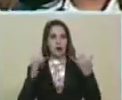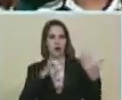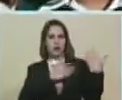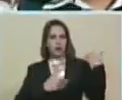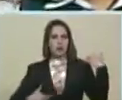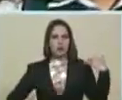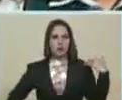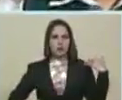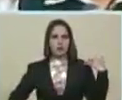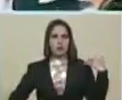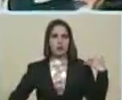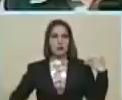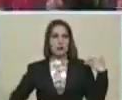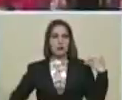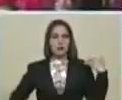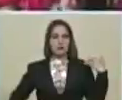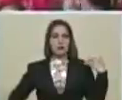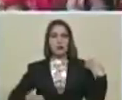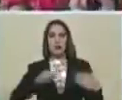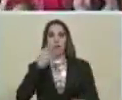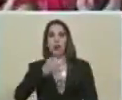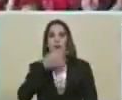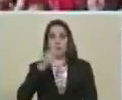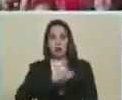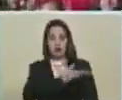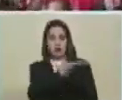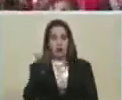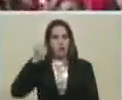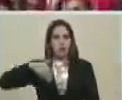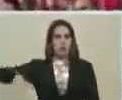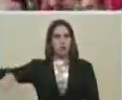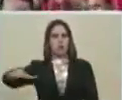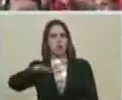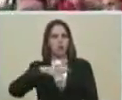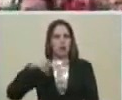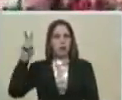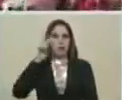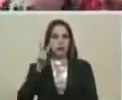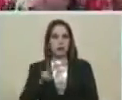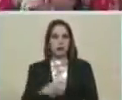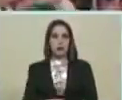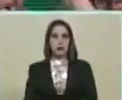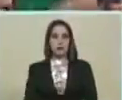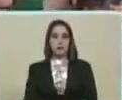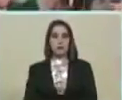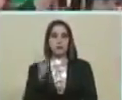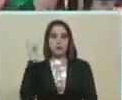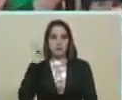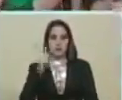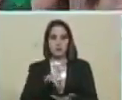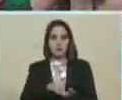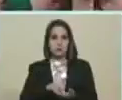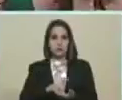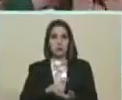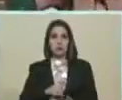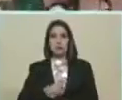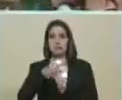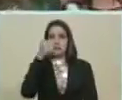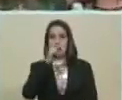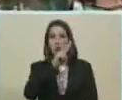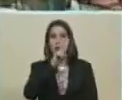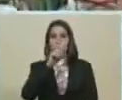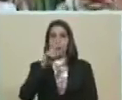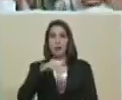Presidente Buenas tardes a todo el pueblo de Venezuela Aquí estamos Más de 2.500